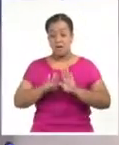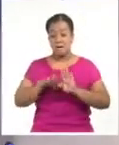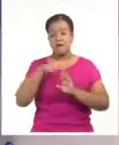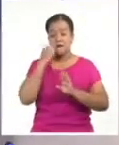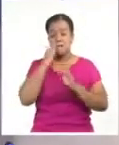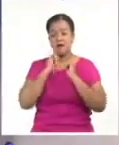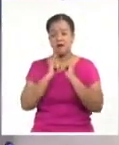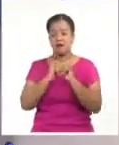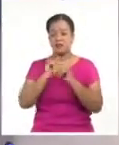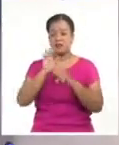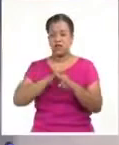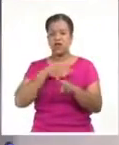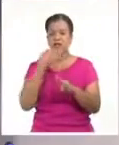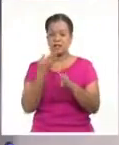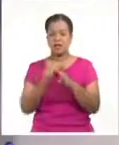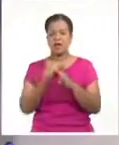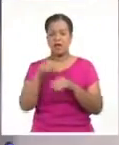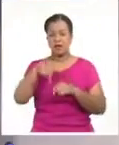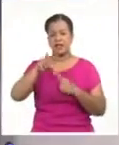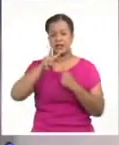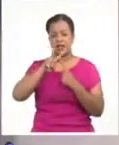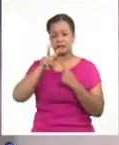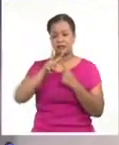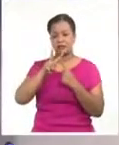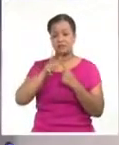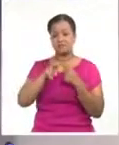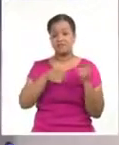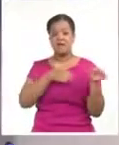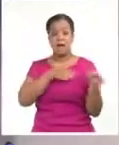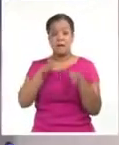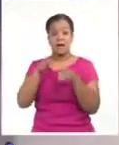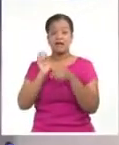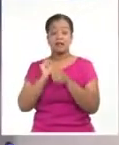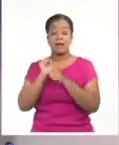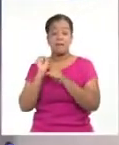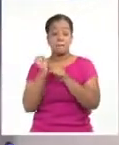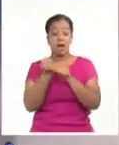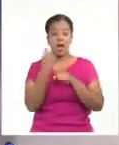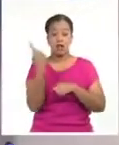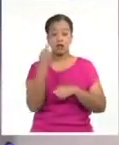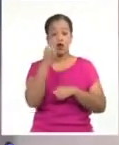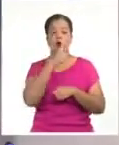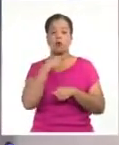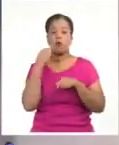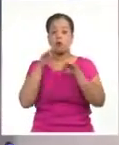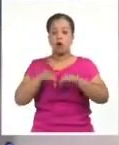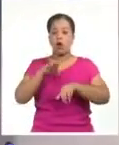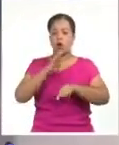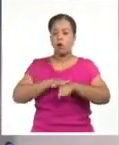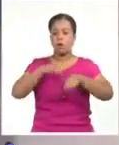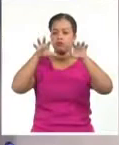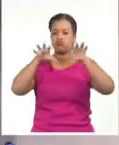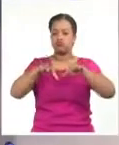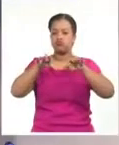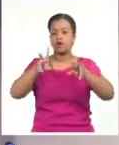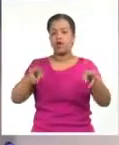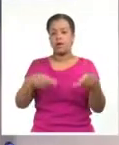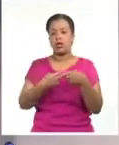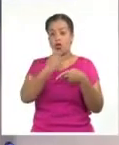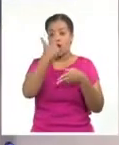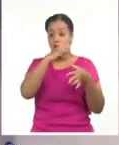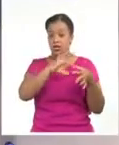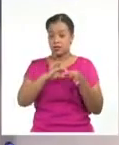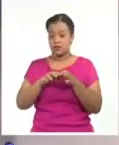informaciones en próximos espacios informativos. Y de la Serie Nacional le informo que hoy quedó suspendido por lluvia el juego entre Artemisa y Villaclara.